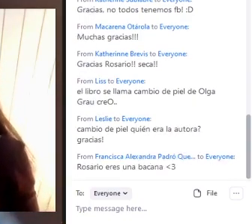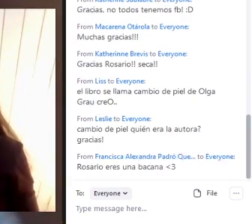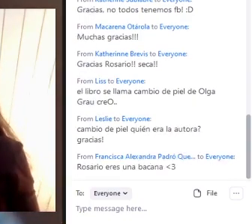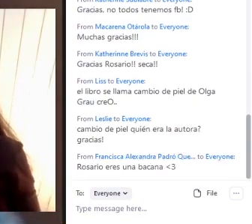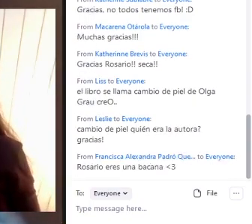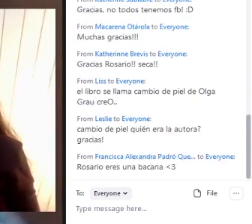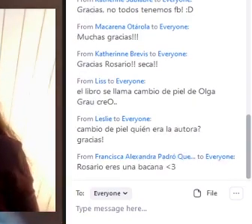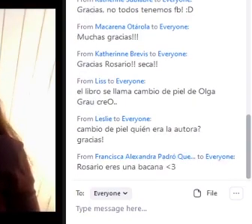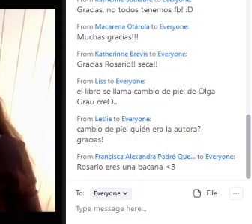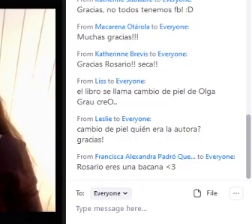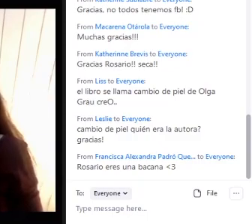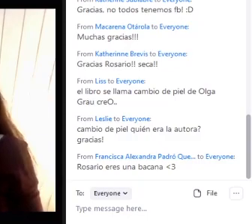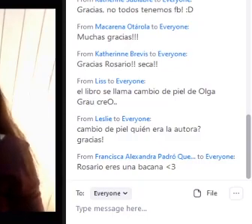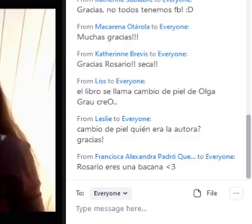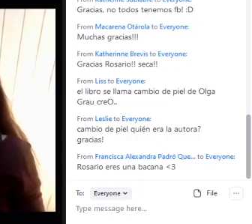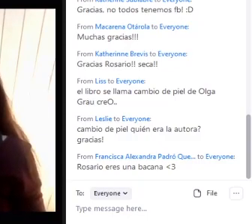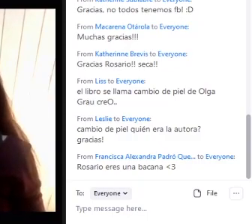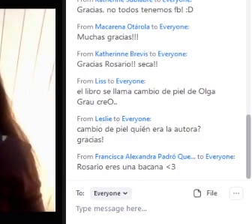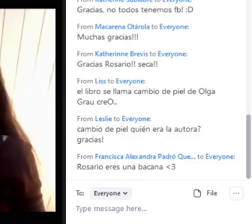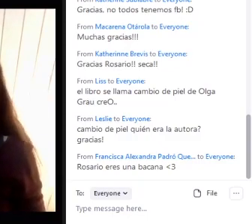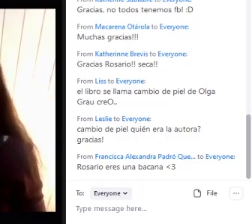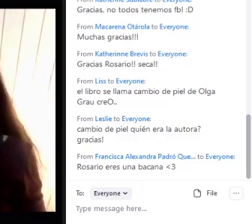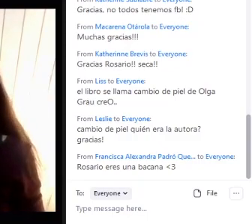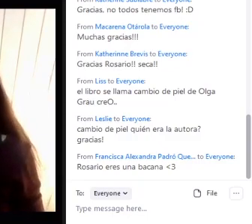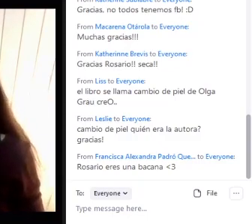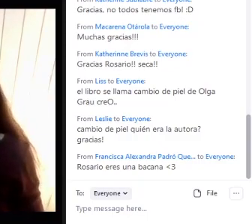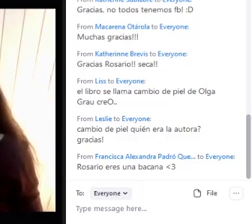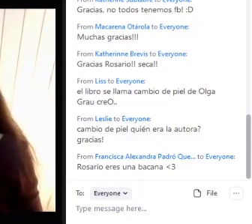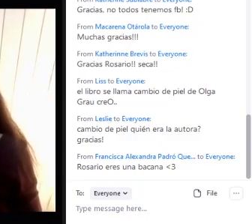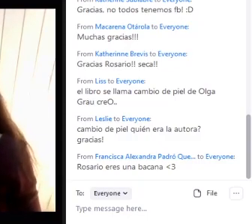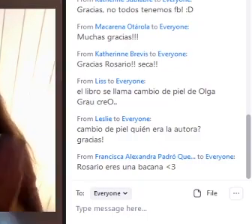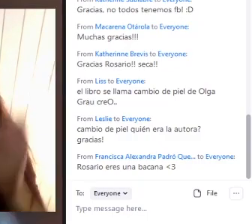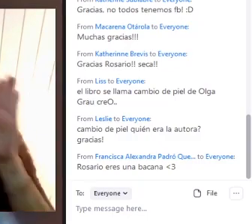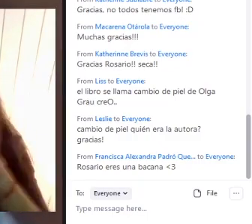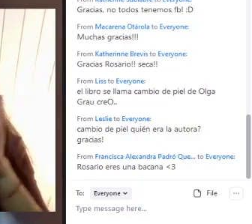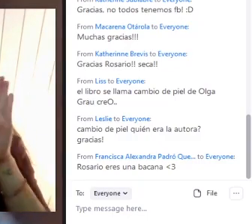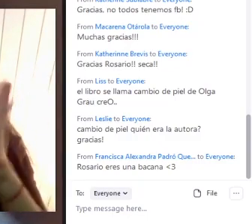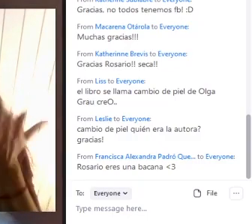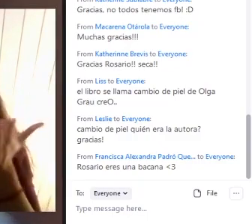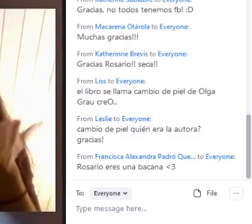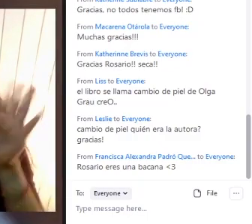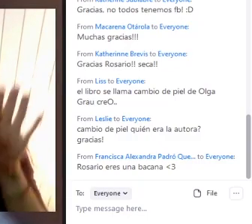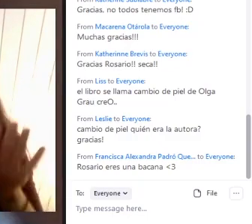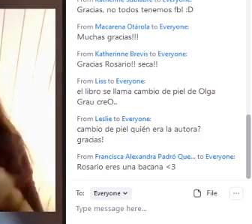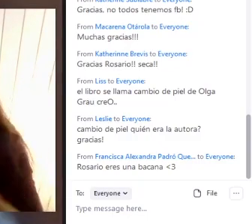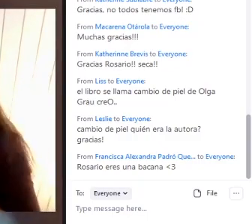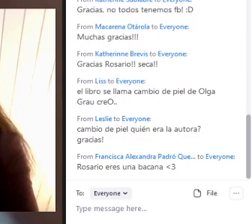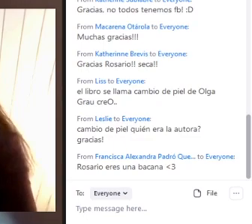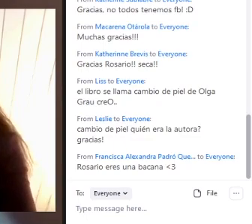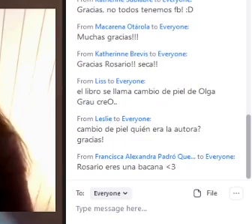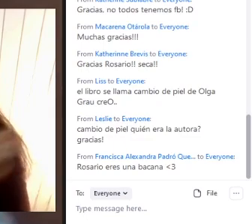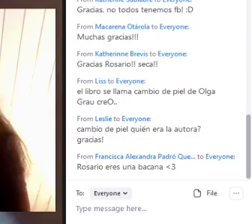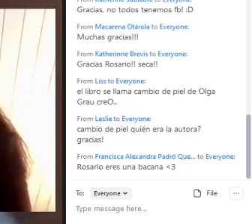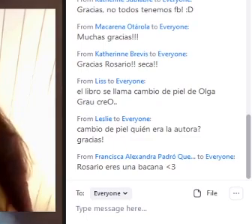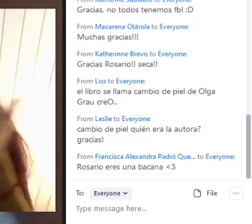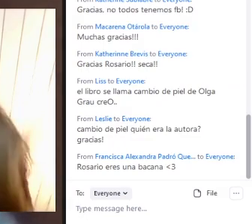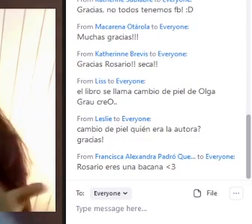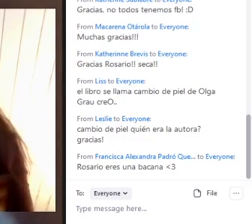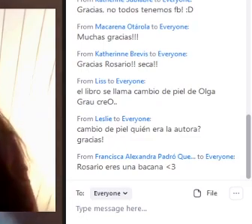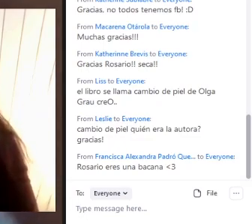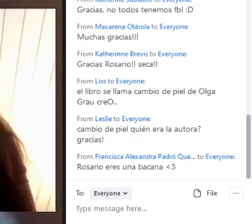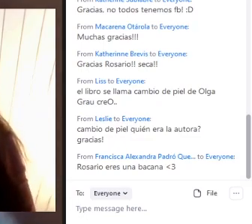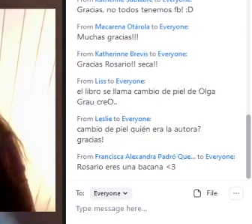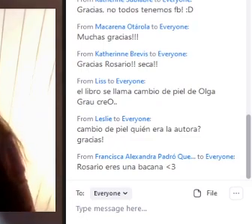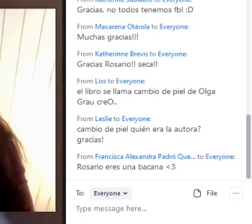problemas Es que desde la Promulgación de la Constitución De 1925 Chile es un país secular Pero la Iglesia Católica Apostólica